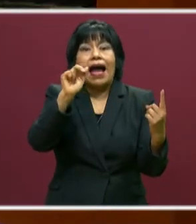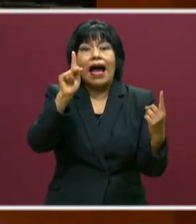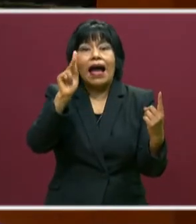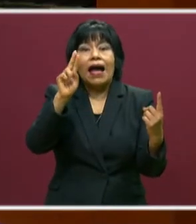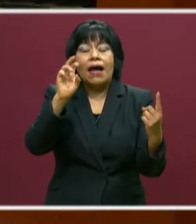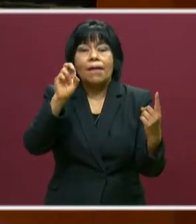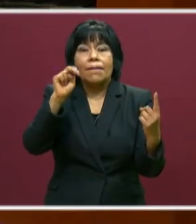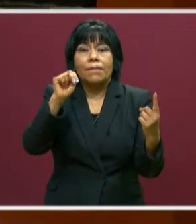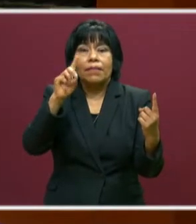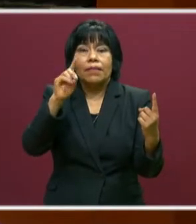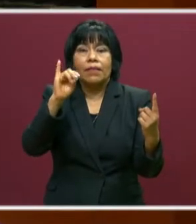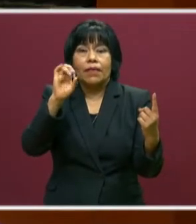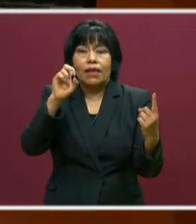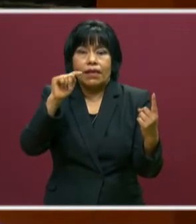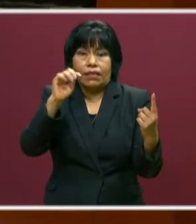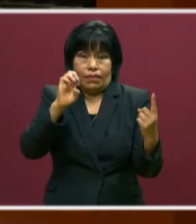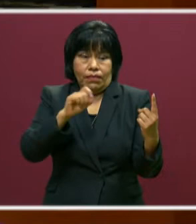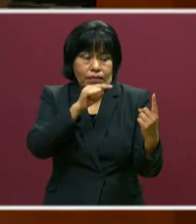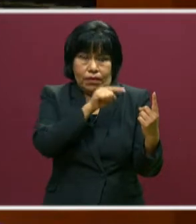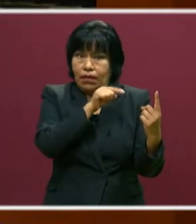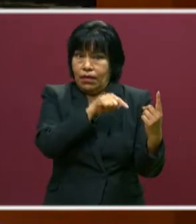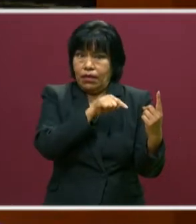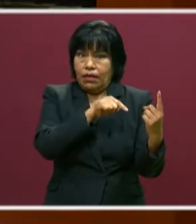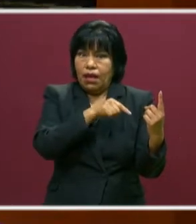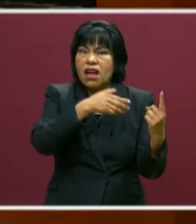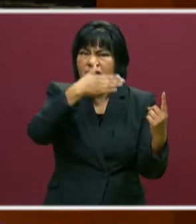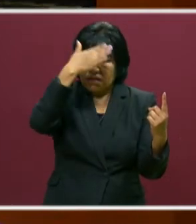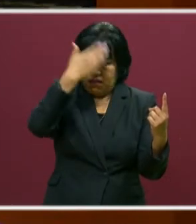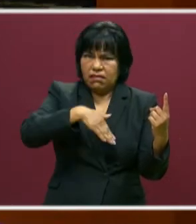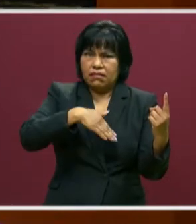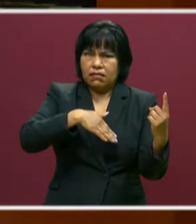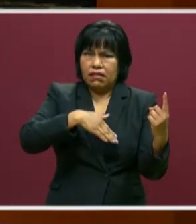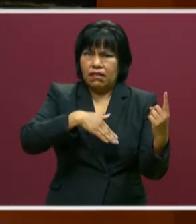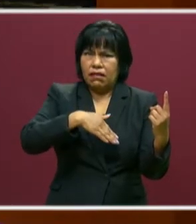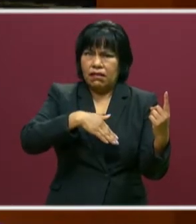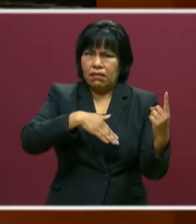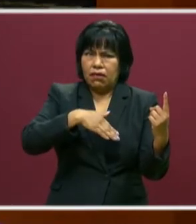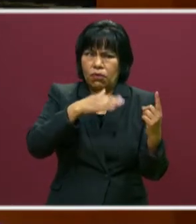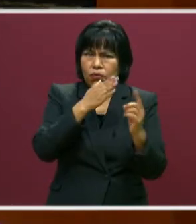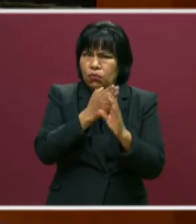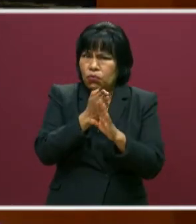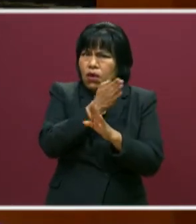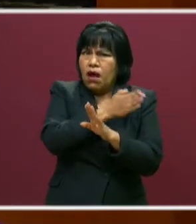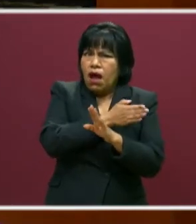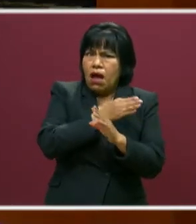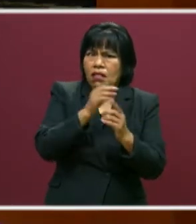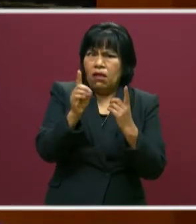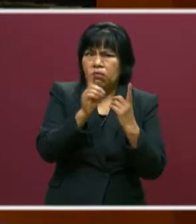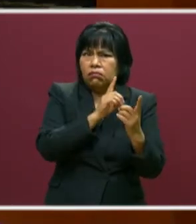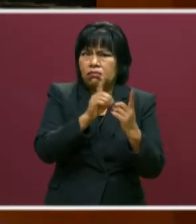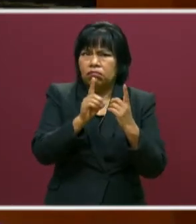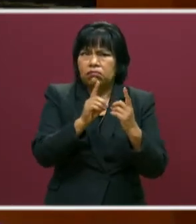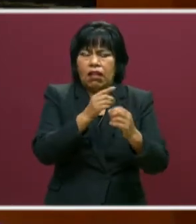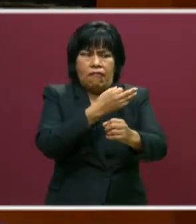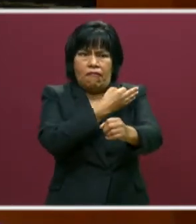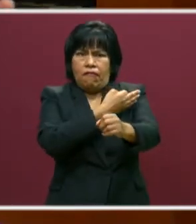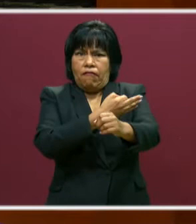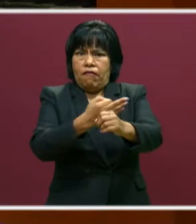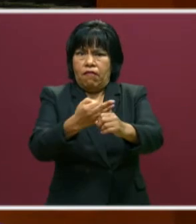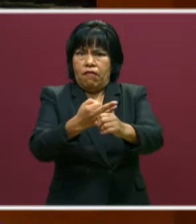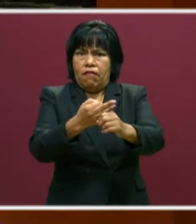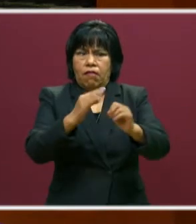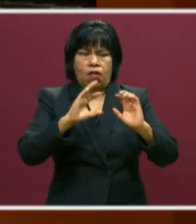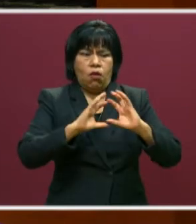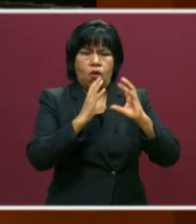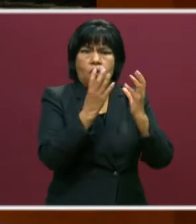es un sujeto que tiene saberes derivados de su interacción con la familia, con los demás, con el